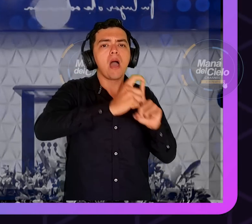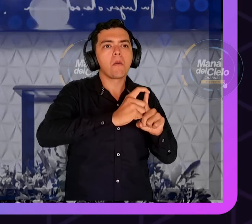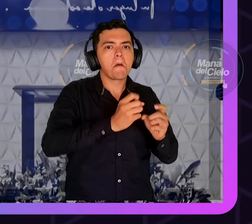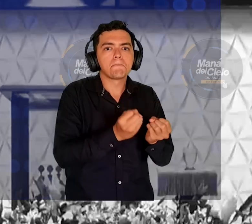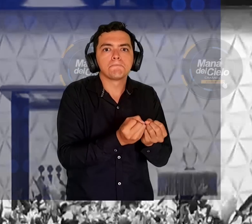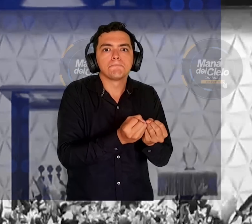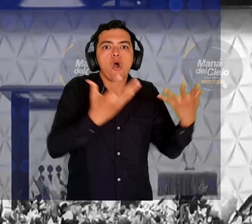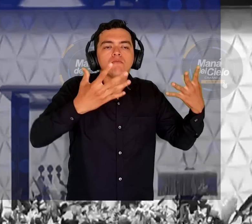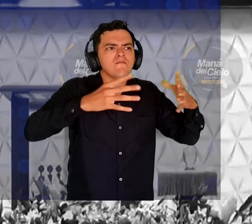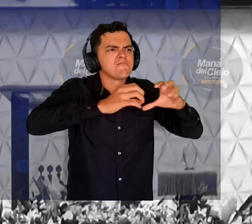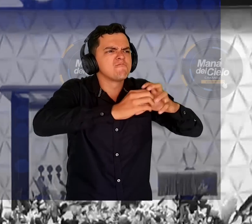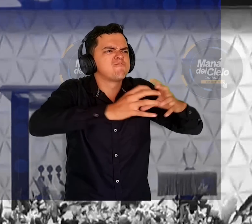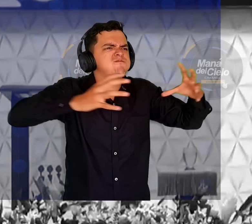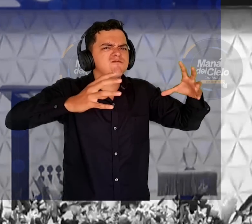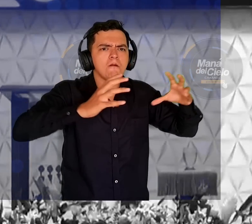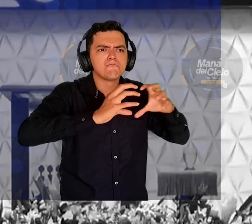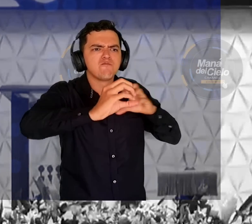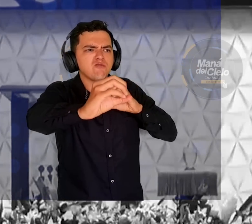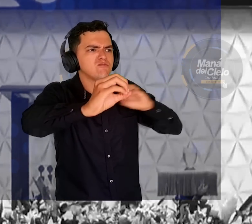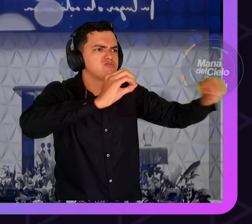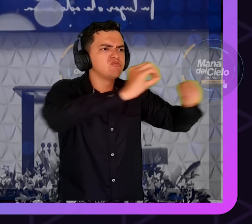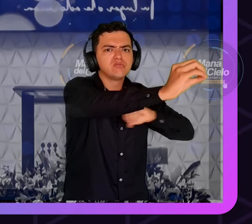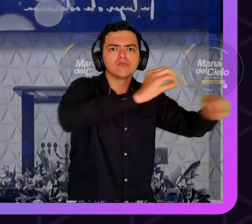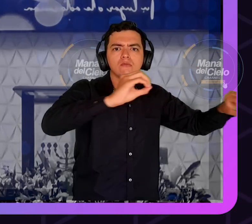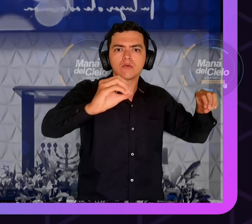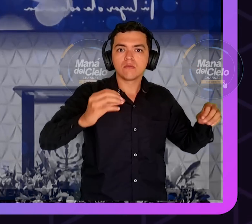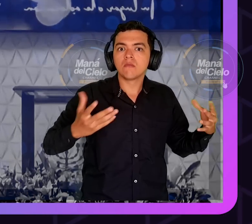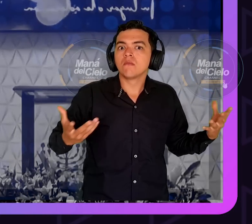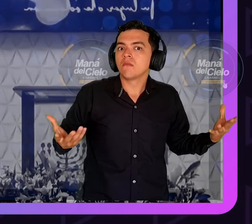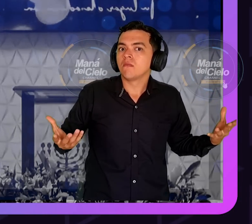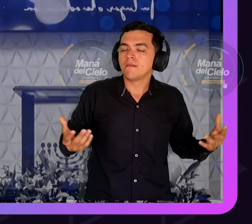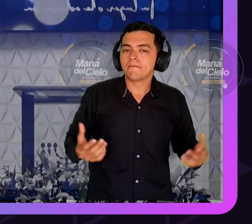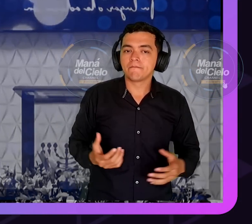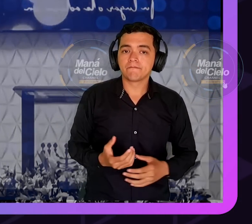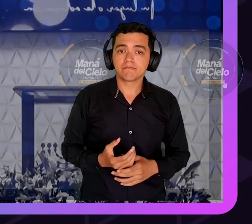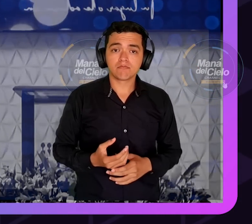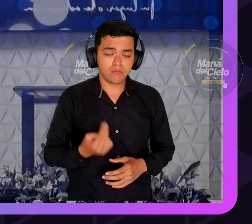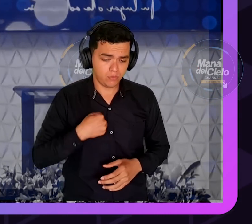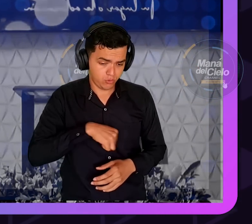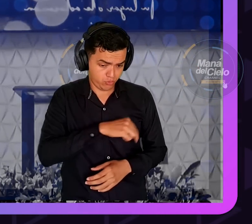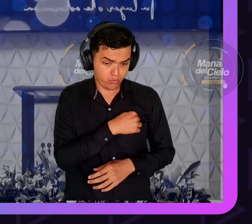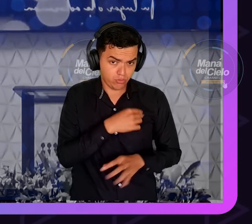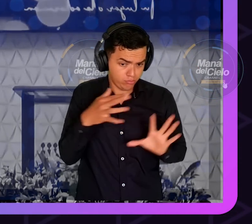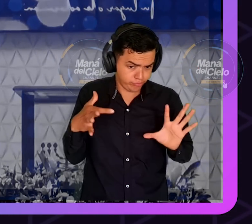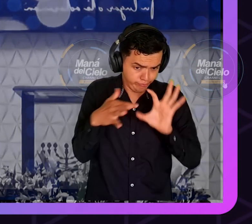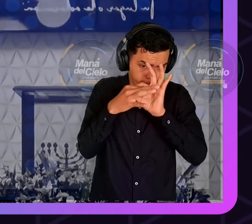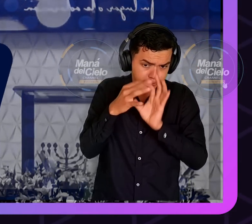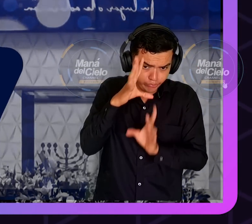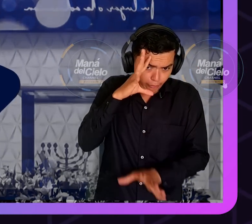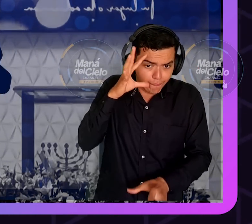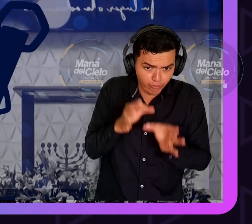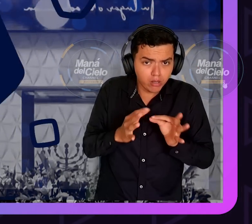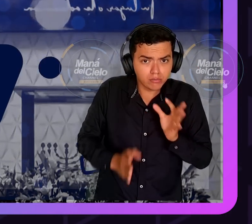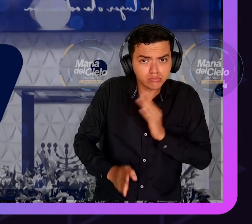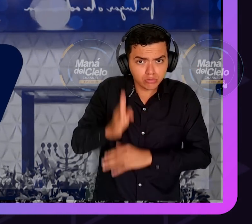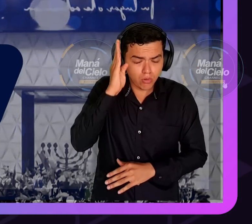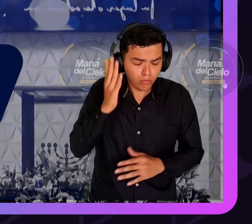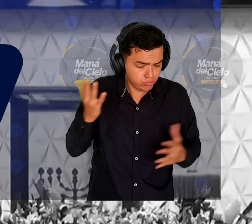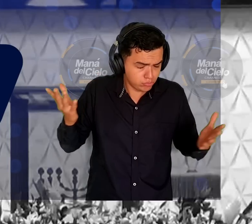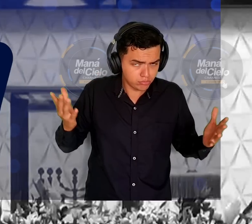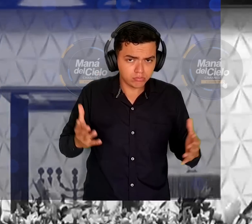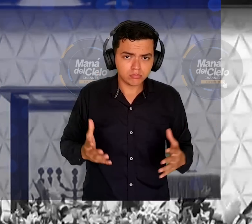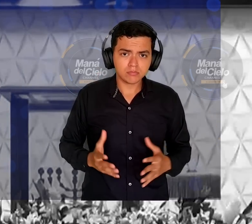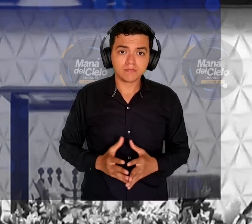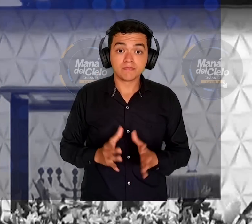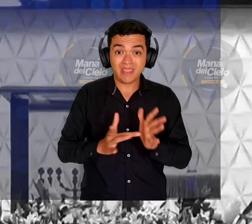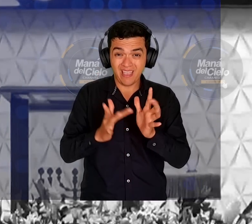palabra lo puede hacer. O no es que otro tema es sagrado. No es una invención, ni es que somos empecinados, fanáticos.